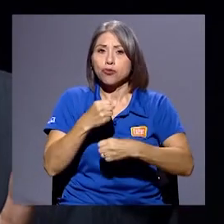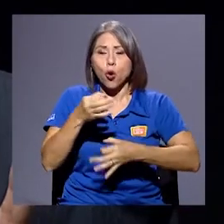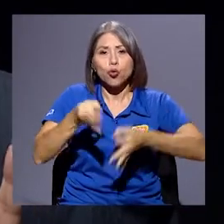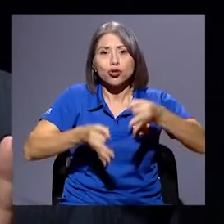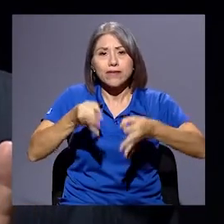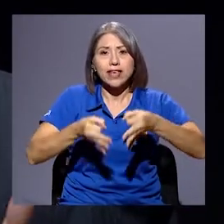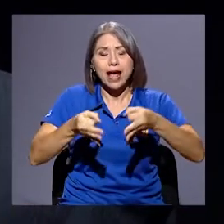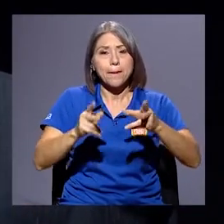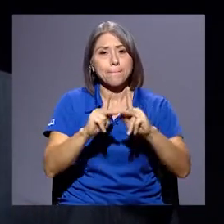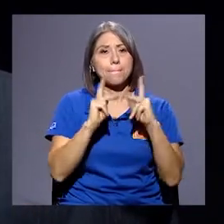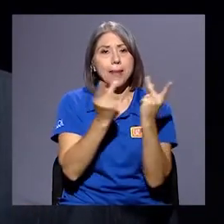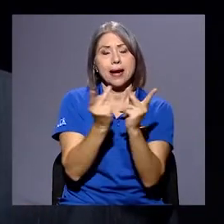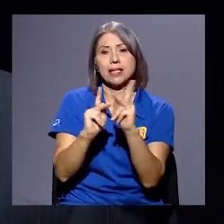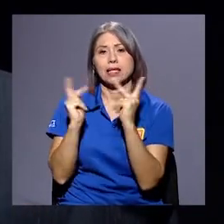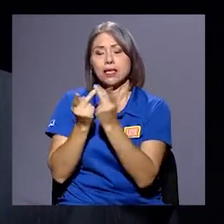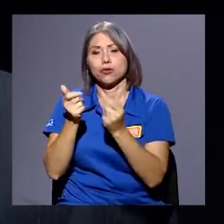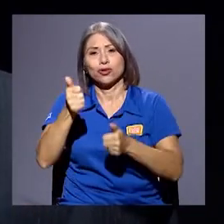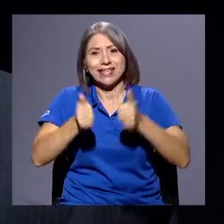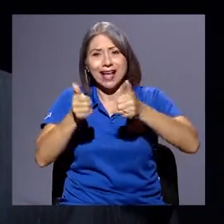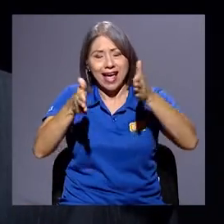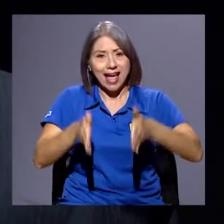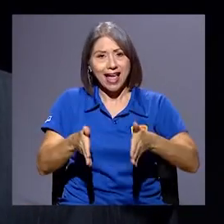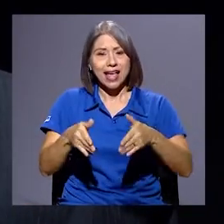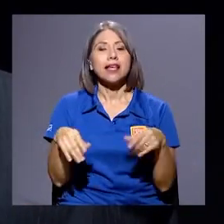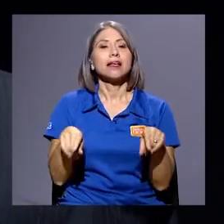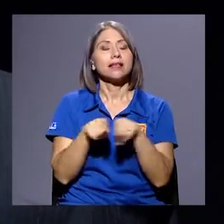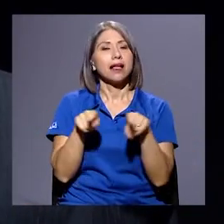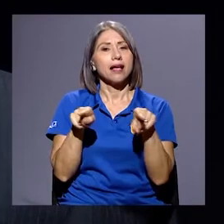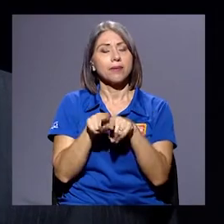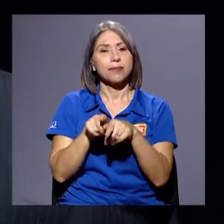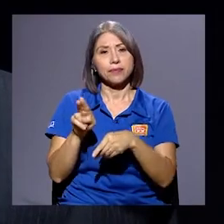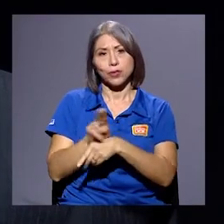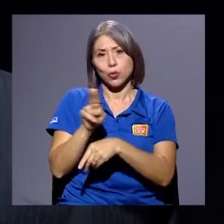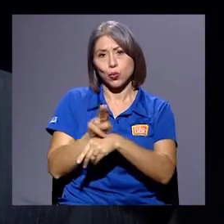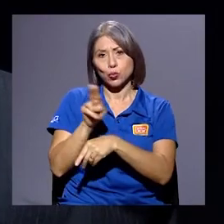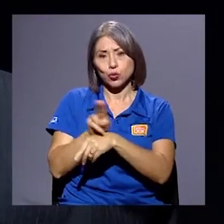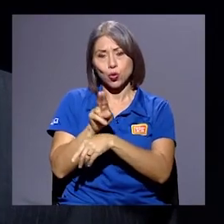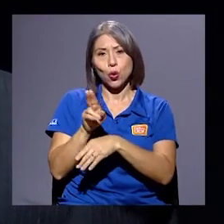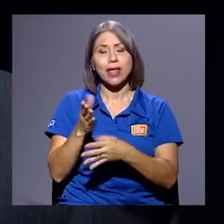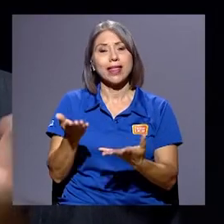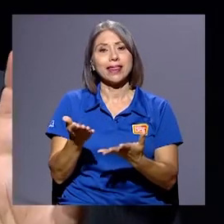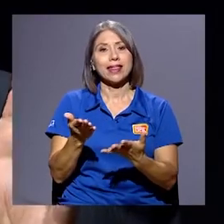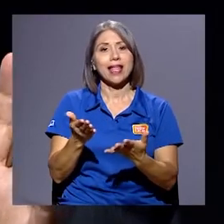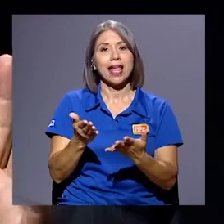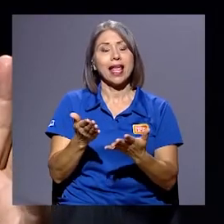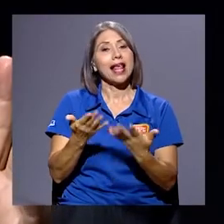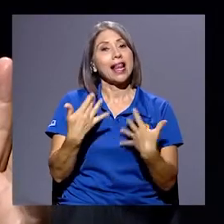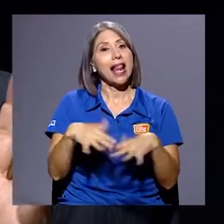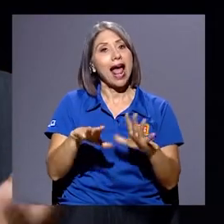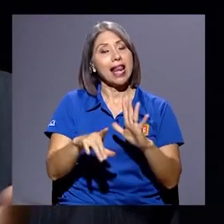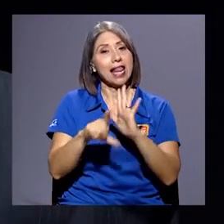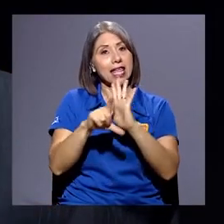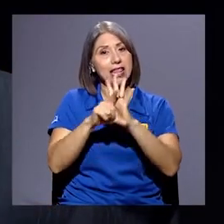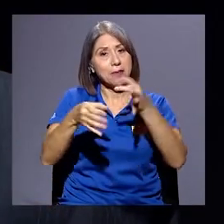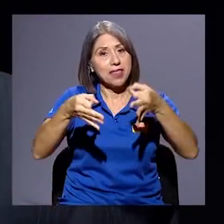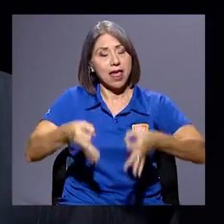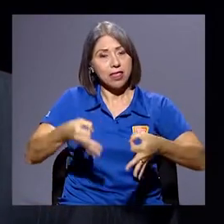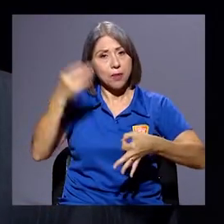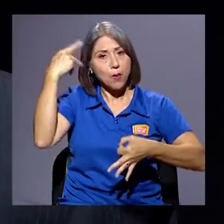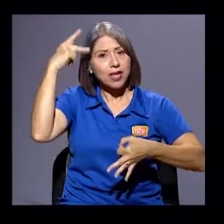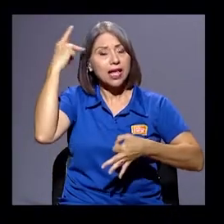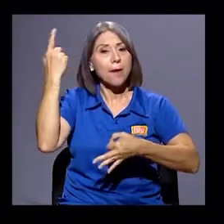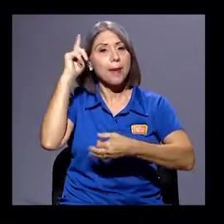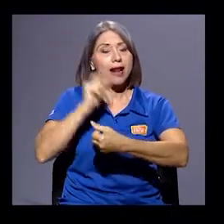el uso de la legitimidad política para fortalecer la institucionalidad